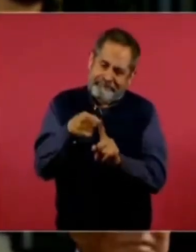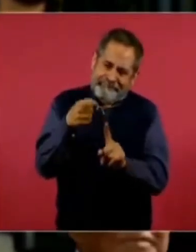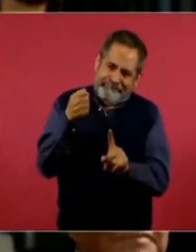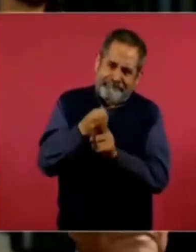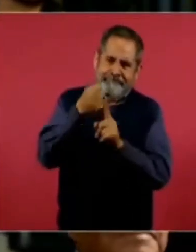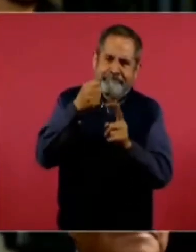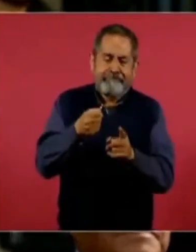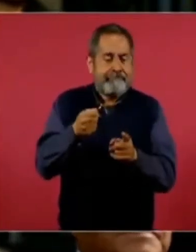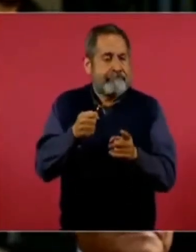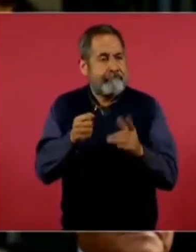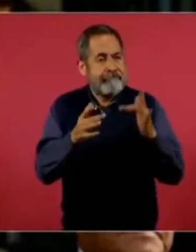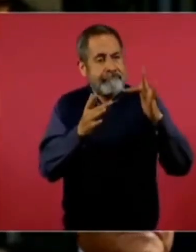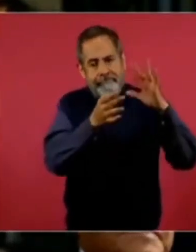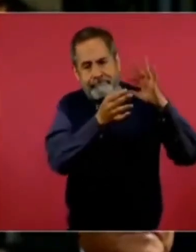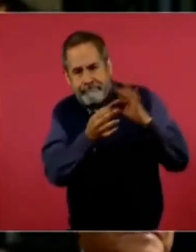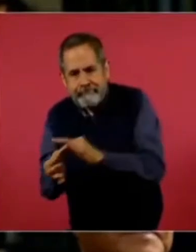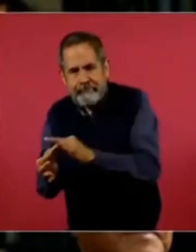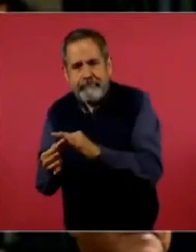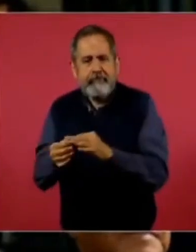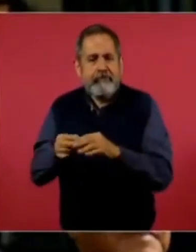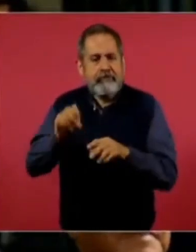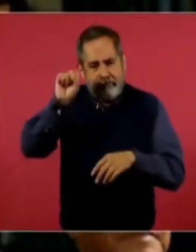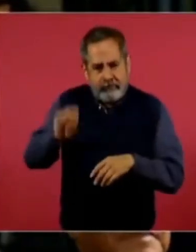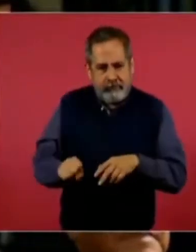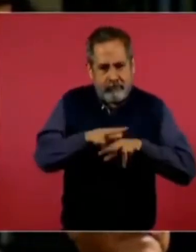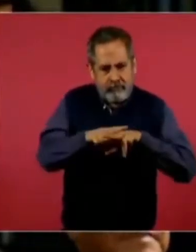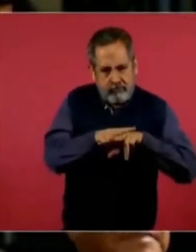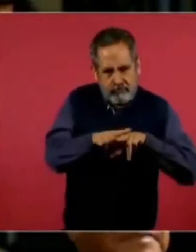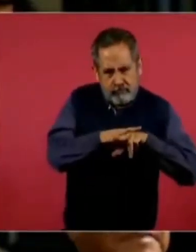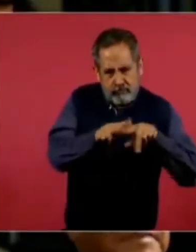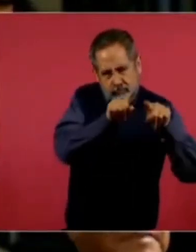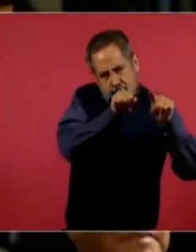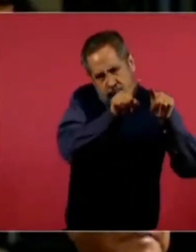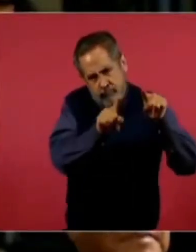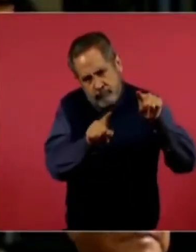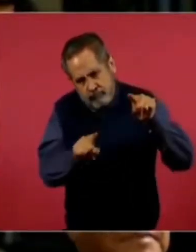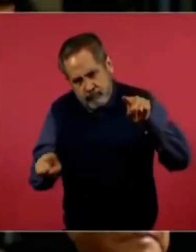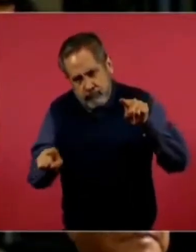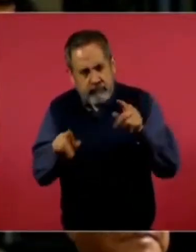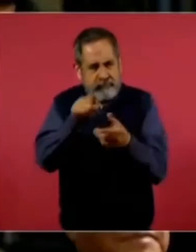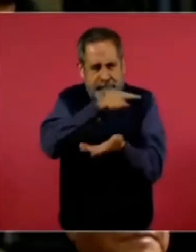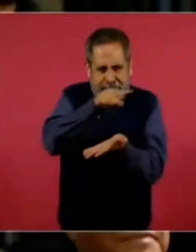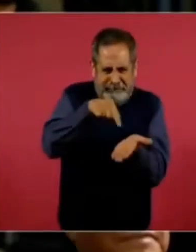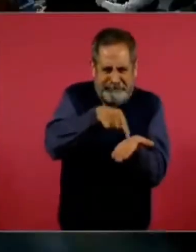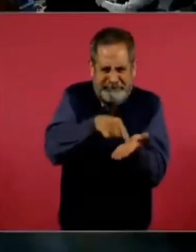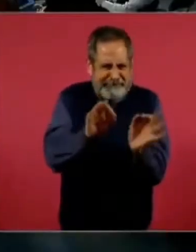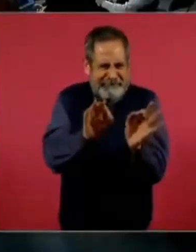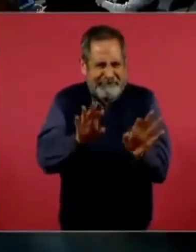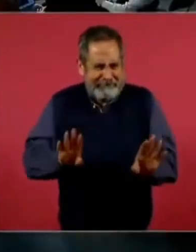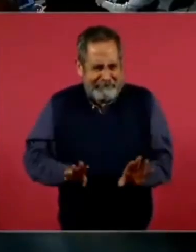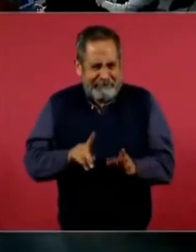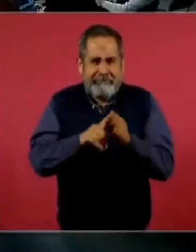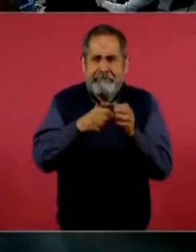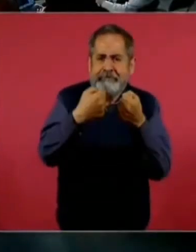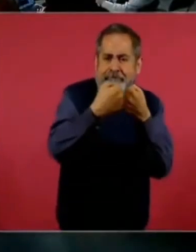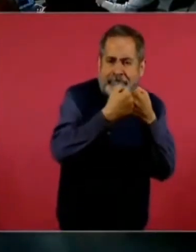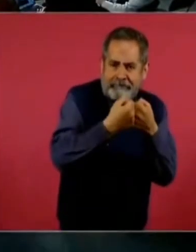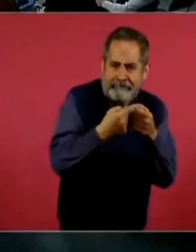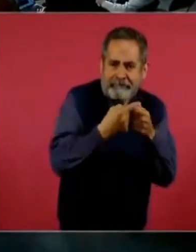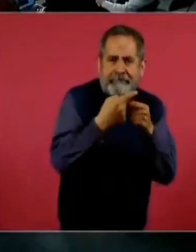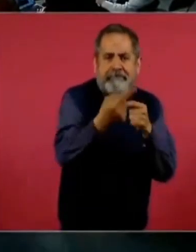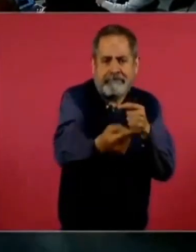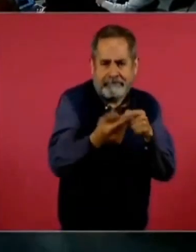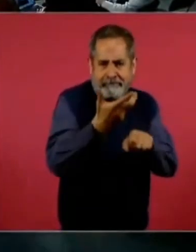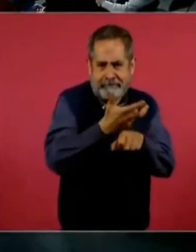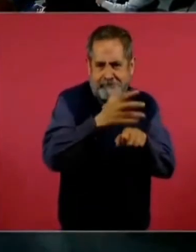la conectividad hacia el sur, porque, bueno, como usted sabe, estamos muy bien ubicados geográficamente, tenemos la frontera con la